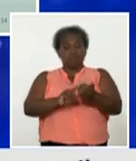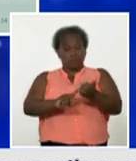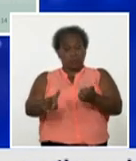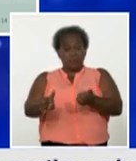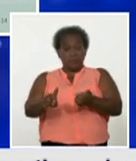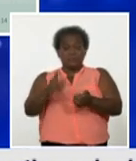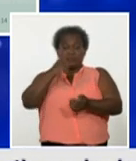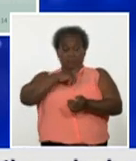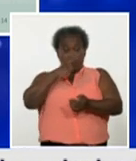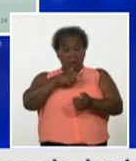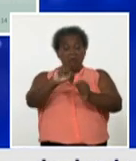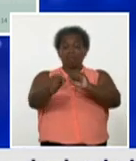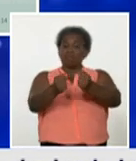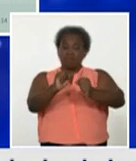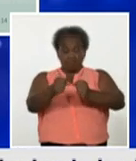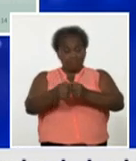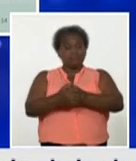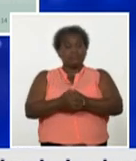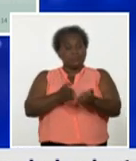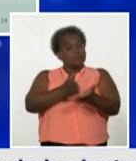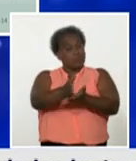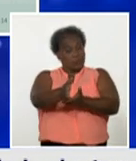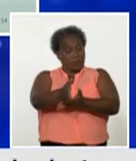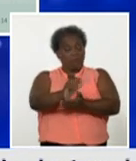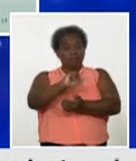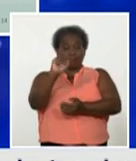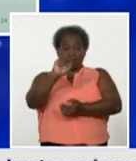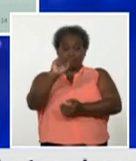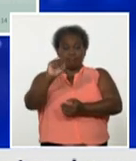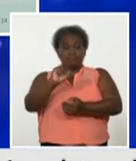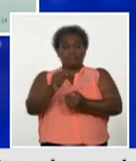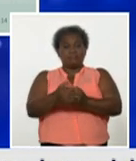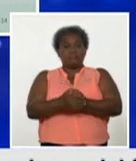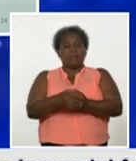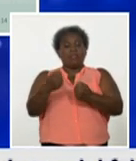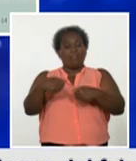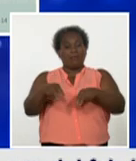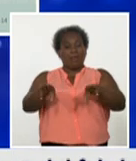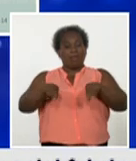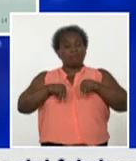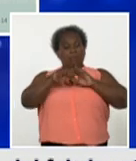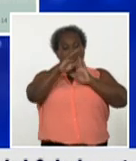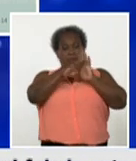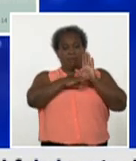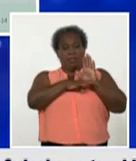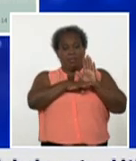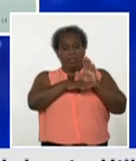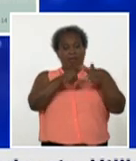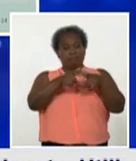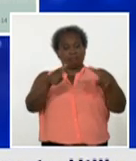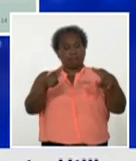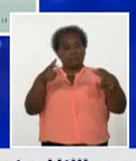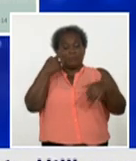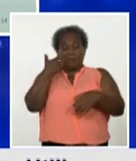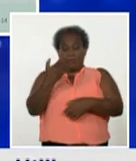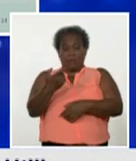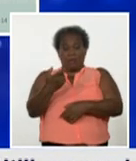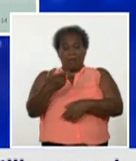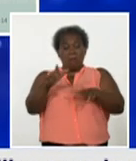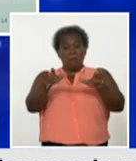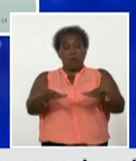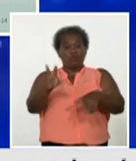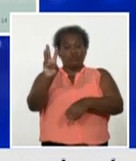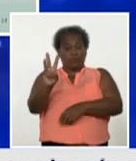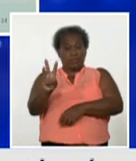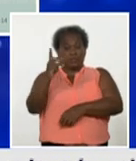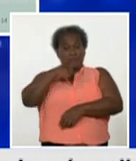logrado estabilizar el control aunque van adoptando un grupo de medidas de incremento morón con tres ciego de